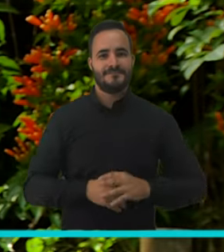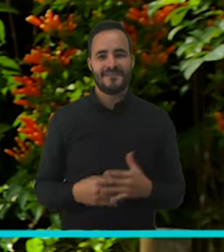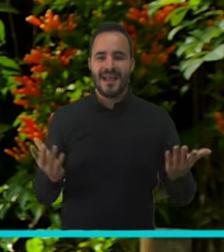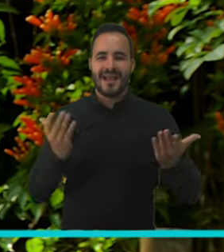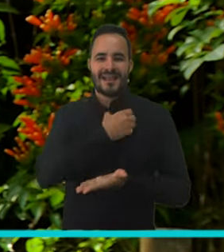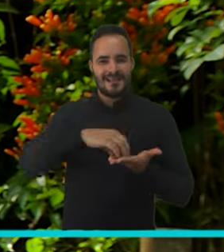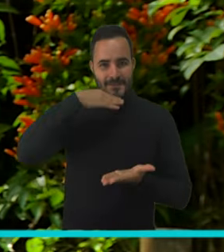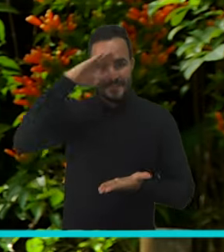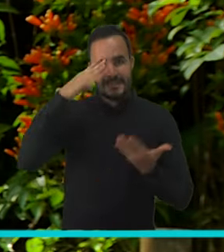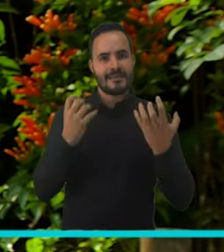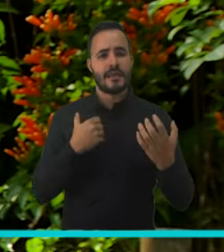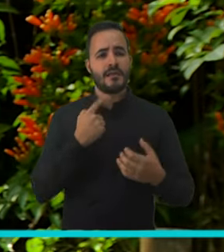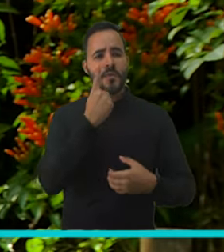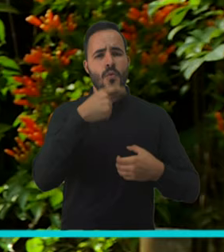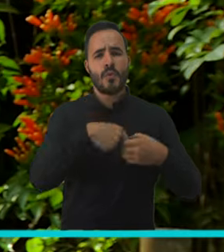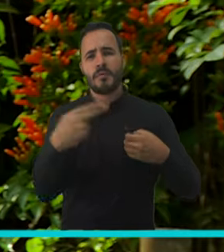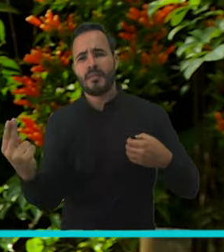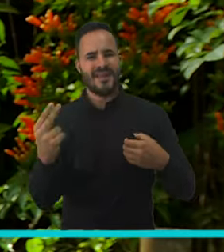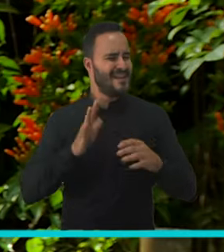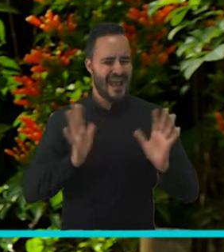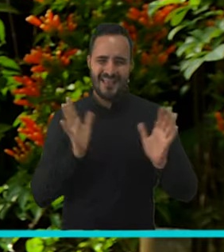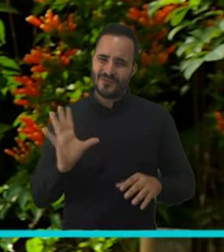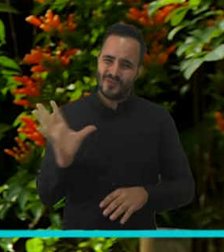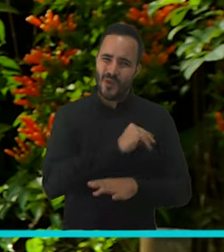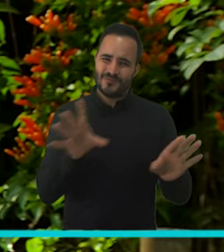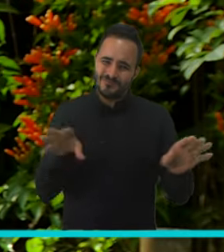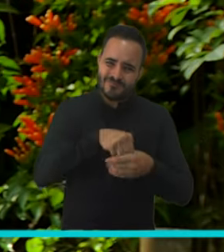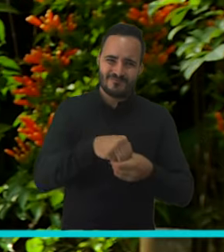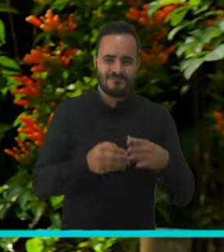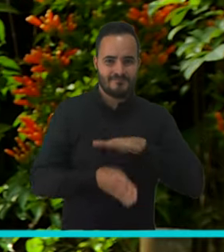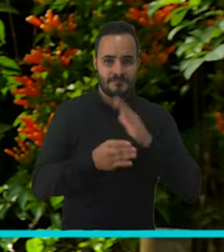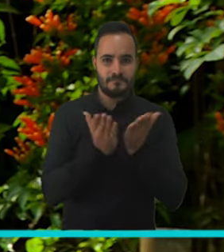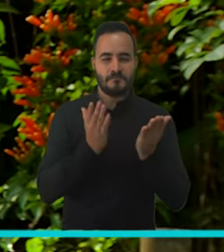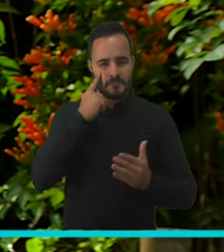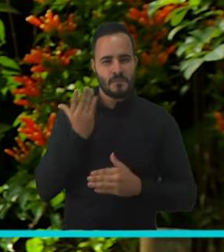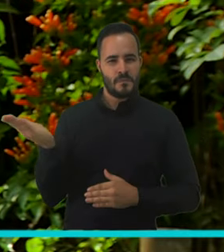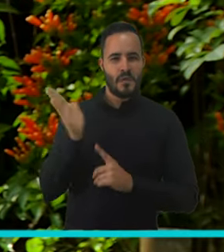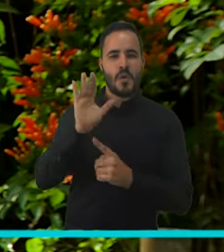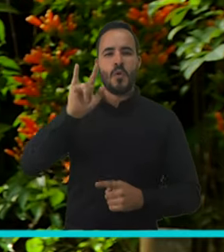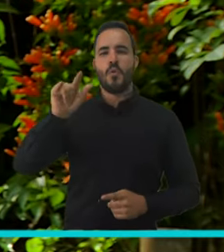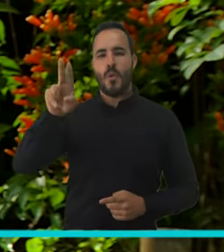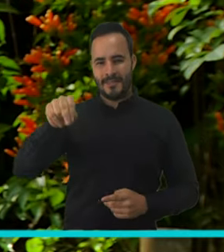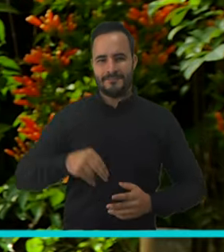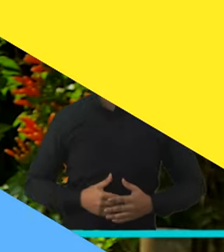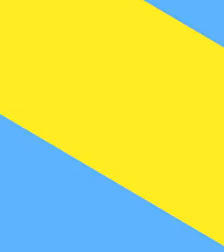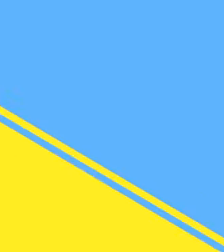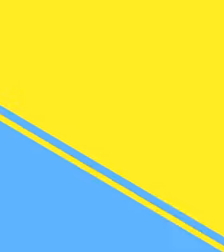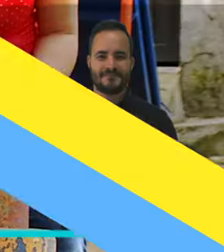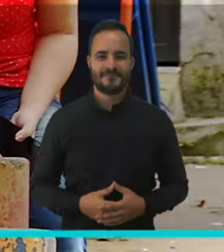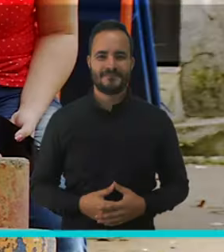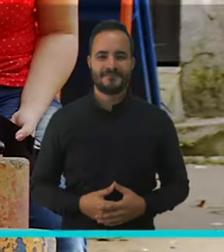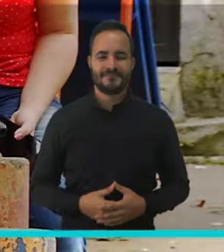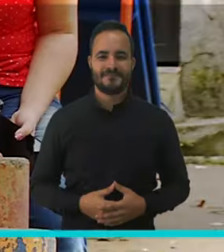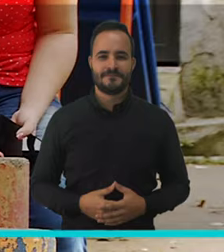Medellín pretende que ningún menor se quede por fuera del colegio. Te invitamos a conocer la historia de Juan Diego Ramírez.